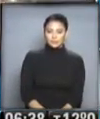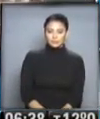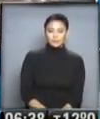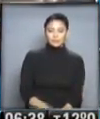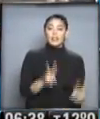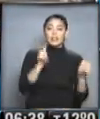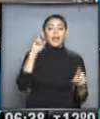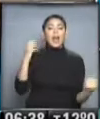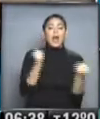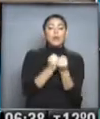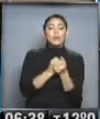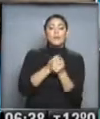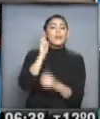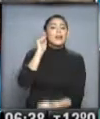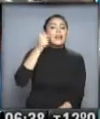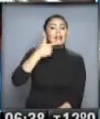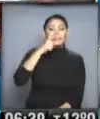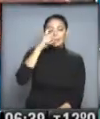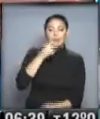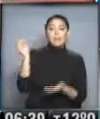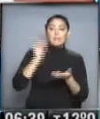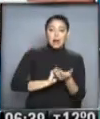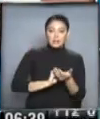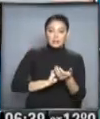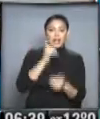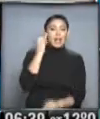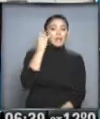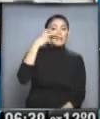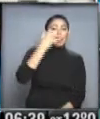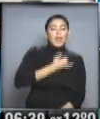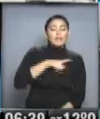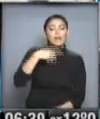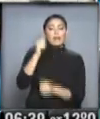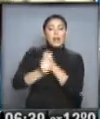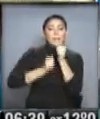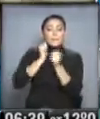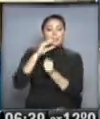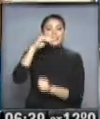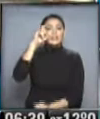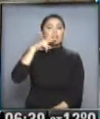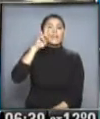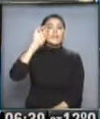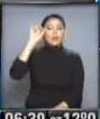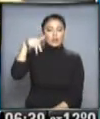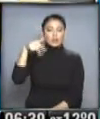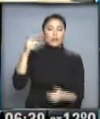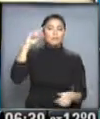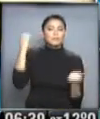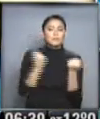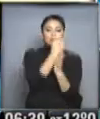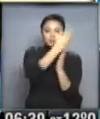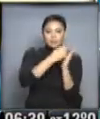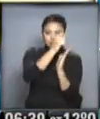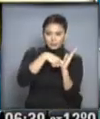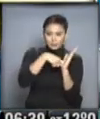Acuerdo por más gas y petróleo. YPF y Chevron presentaron el convenio que permitirá aumentar la producción de hidrocarburos no convencionales en Neuquén.